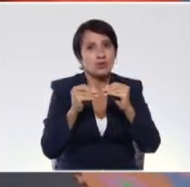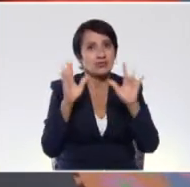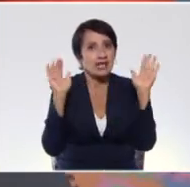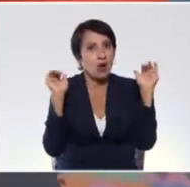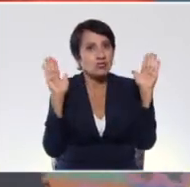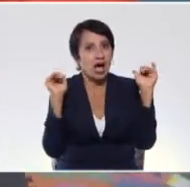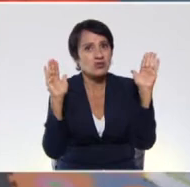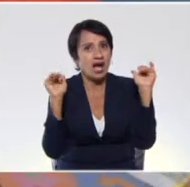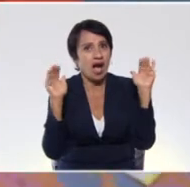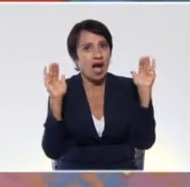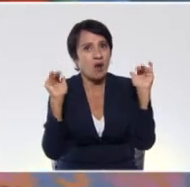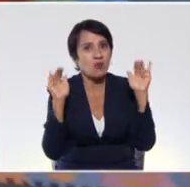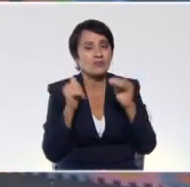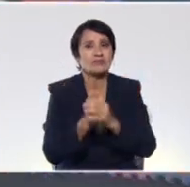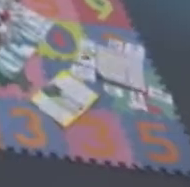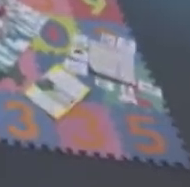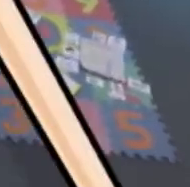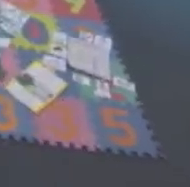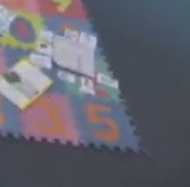Chao, chao.